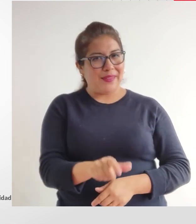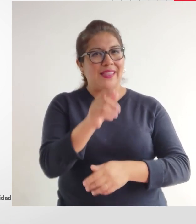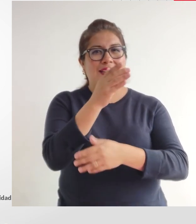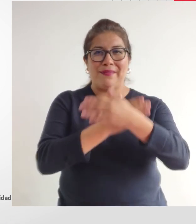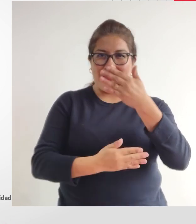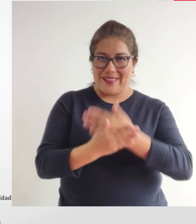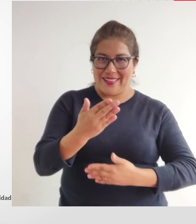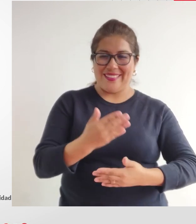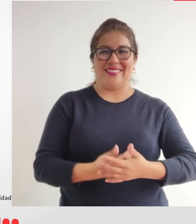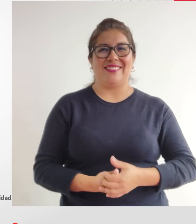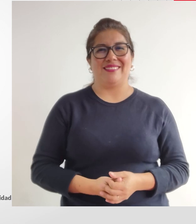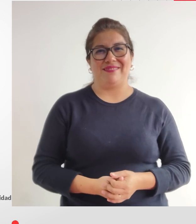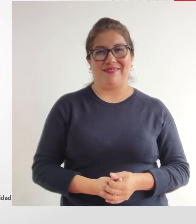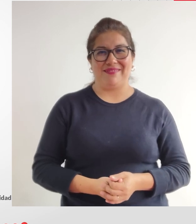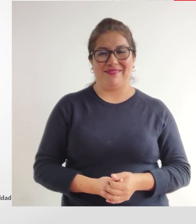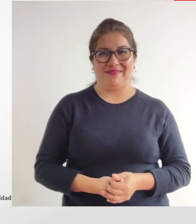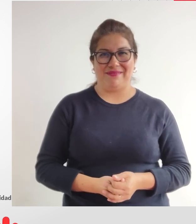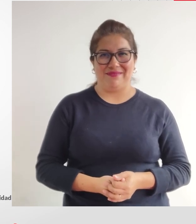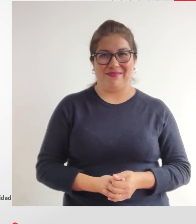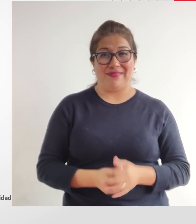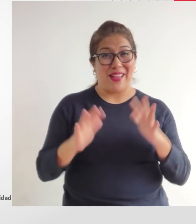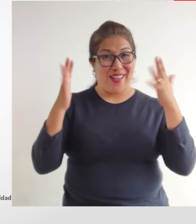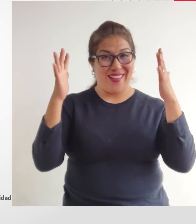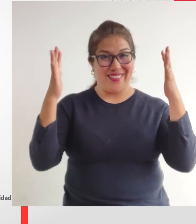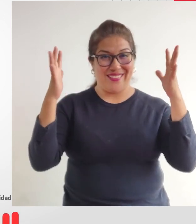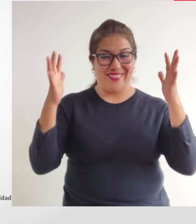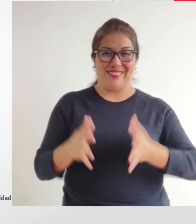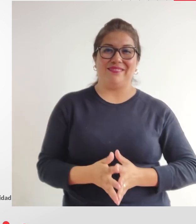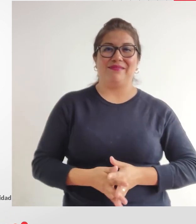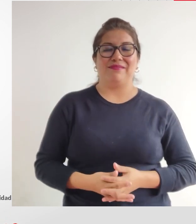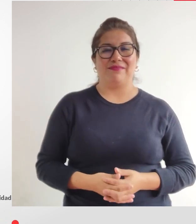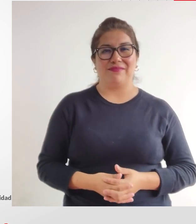Persona con discapacidad. Muy bien.